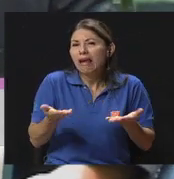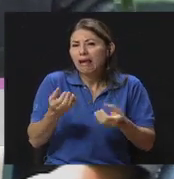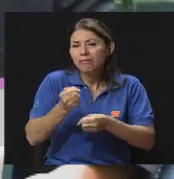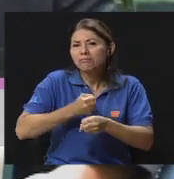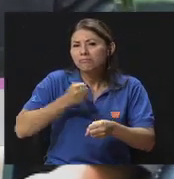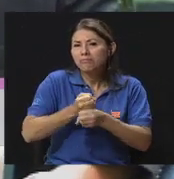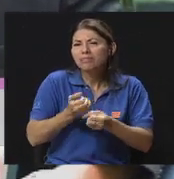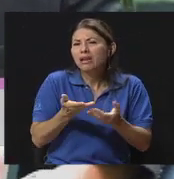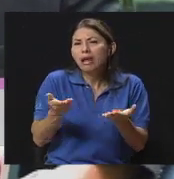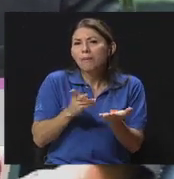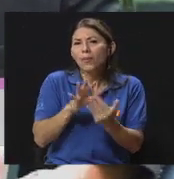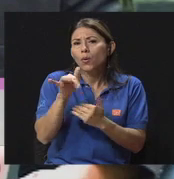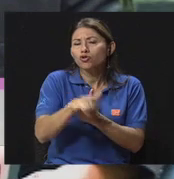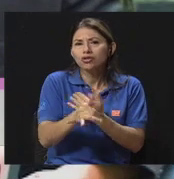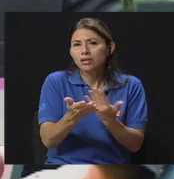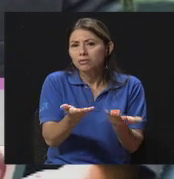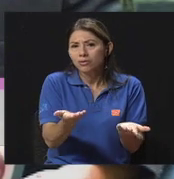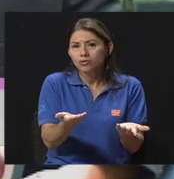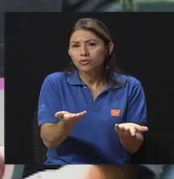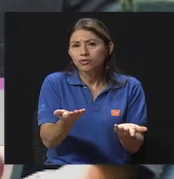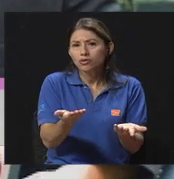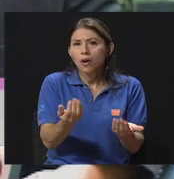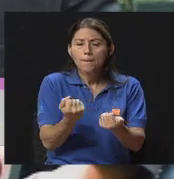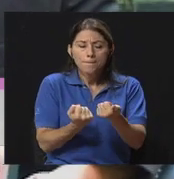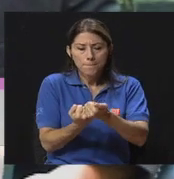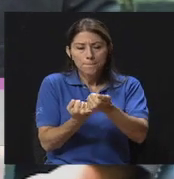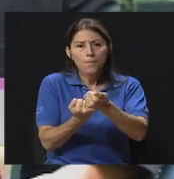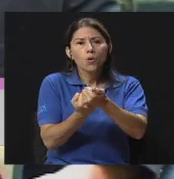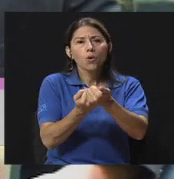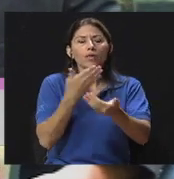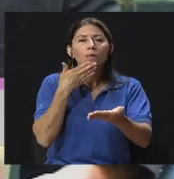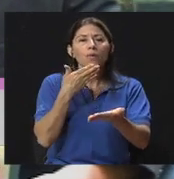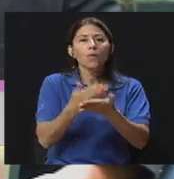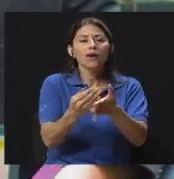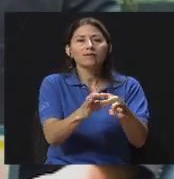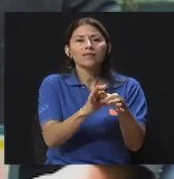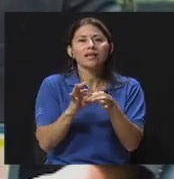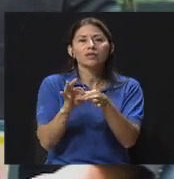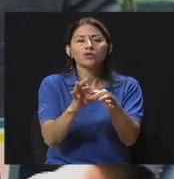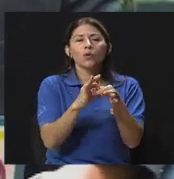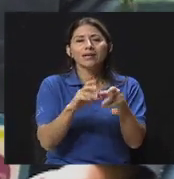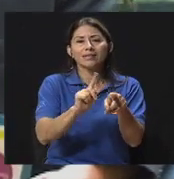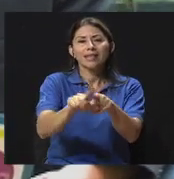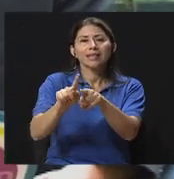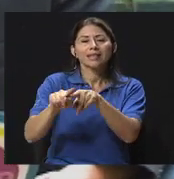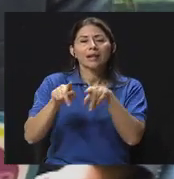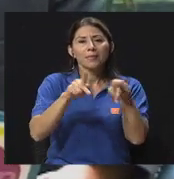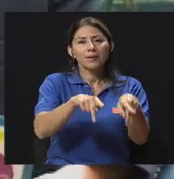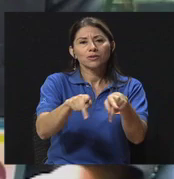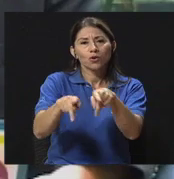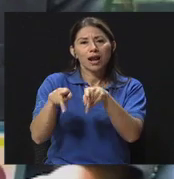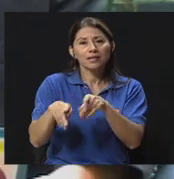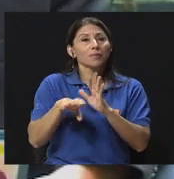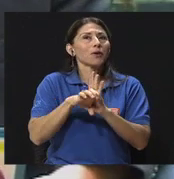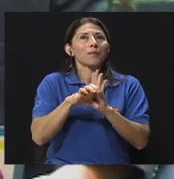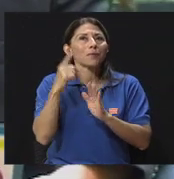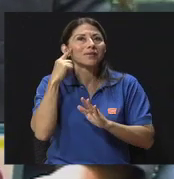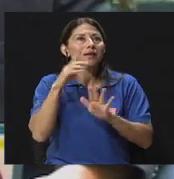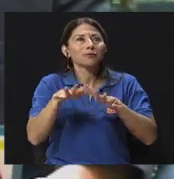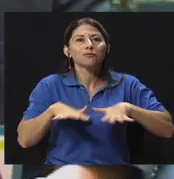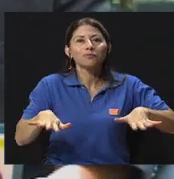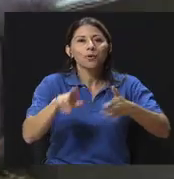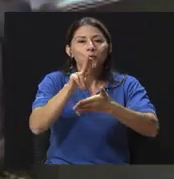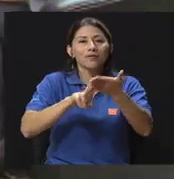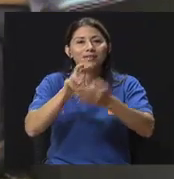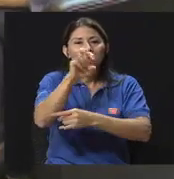proyectos se ejecutan en pro de esas buenas relaciones interpersonales? A nivel, pensemos en la Universidad de Costa Rica, ¿verdad?